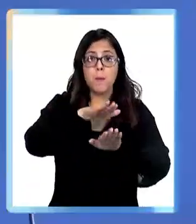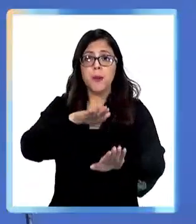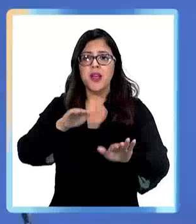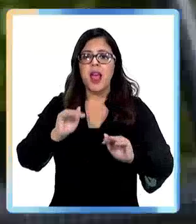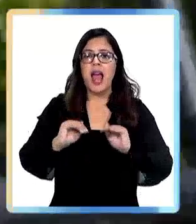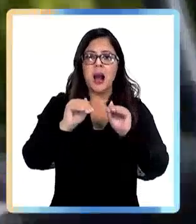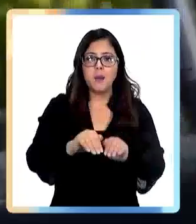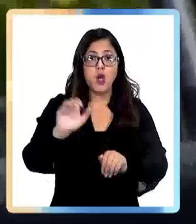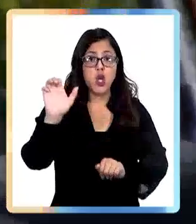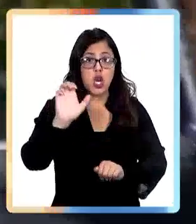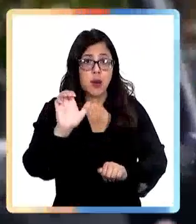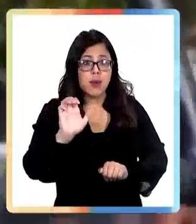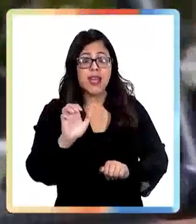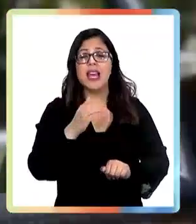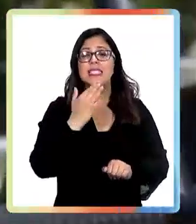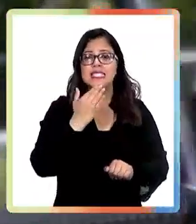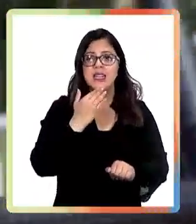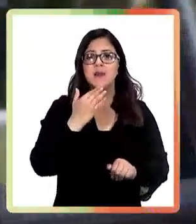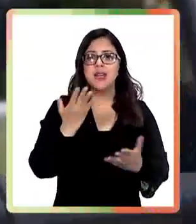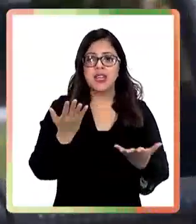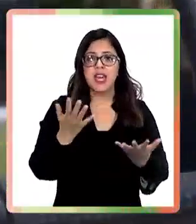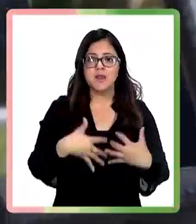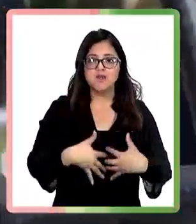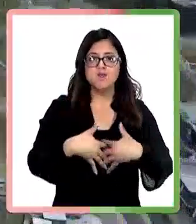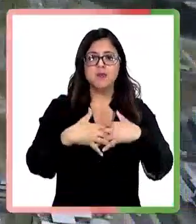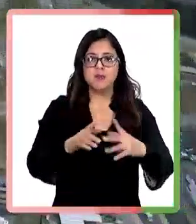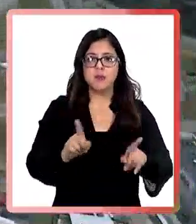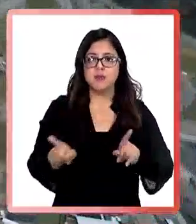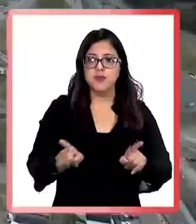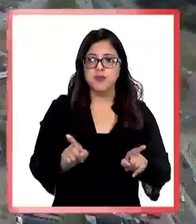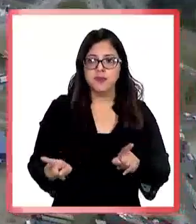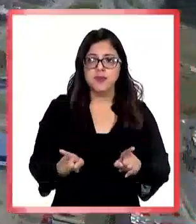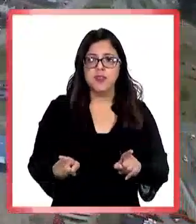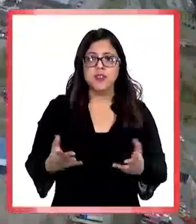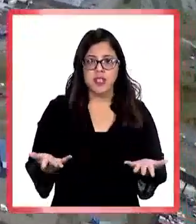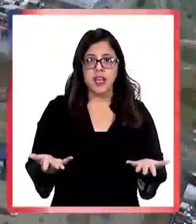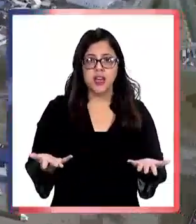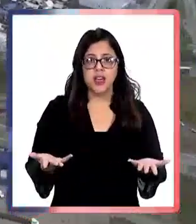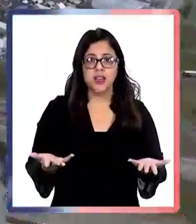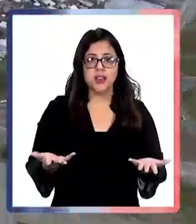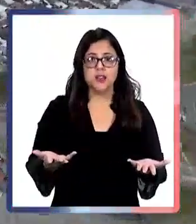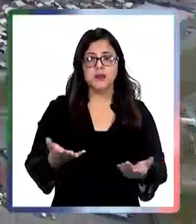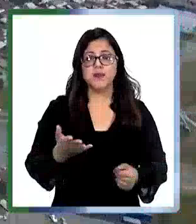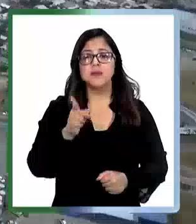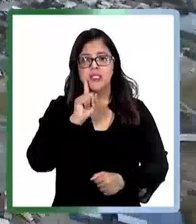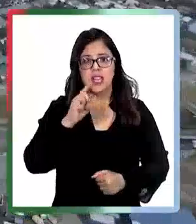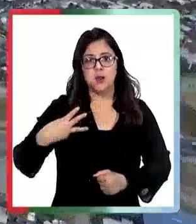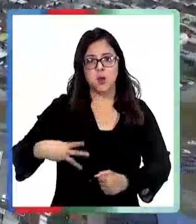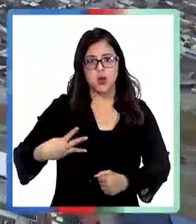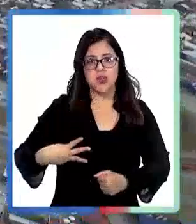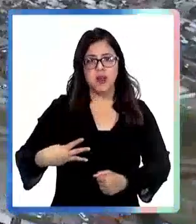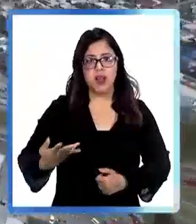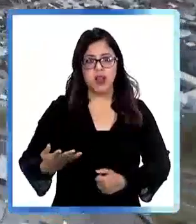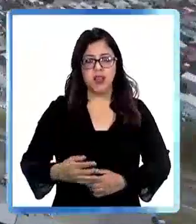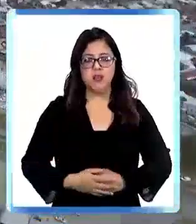apoyo en caso de emergencias y también a reforzar la gestión de las distintas unidades que tiene la municipalidad.